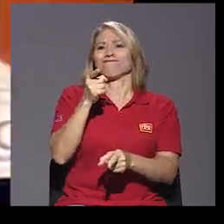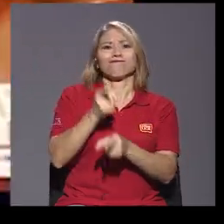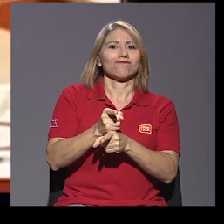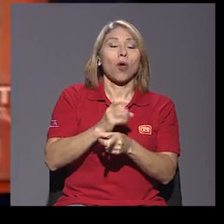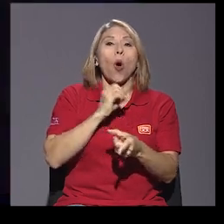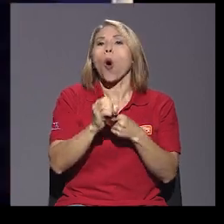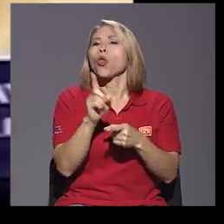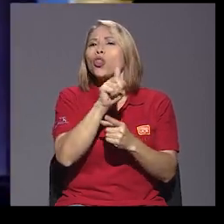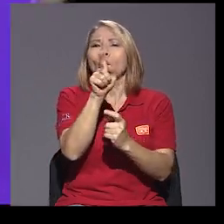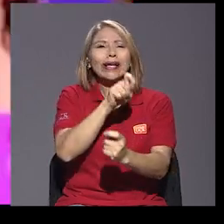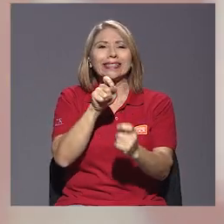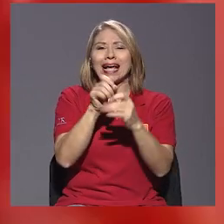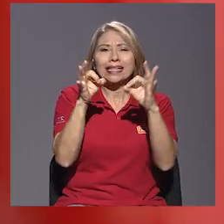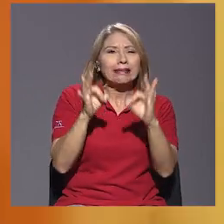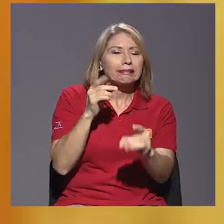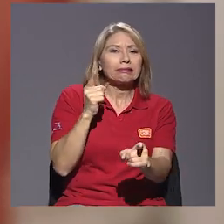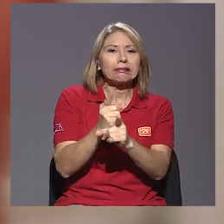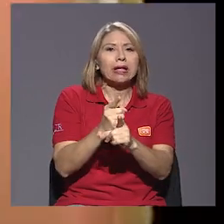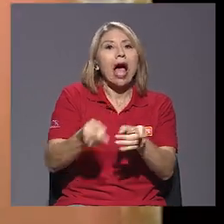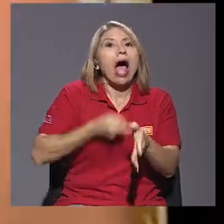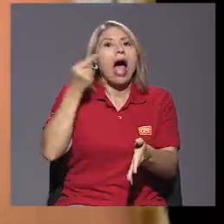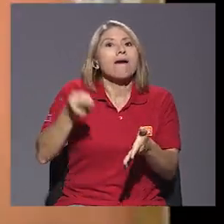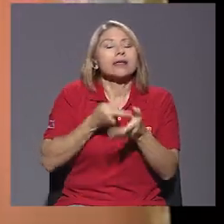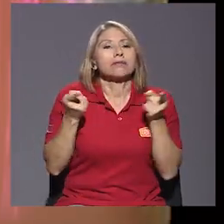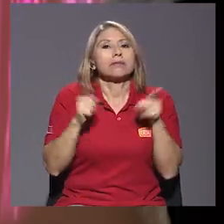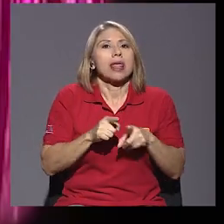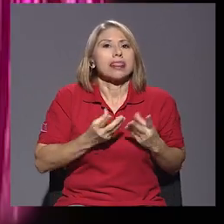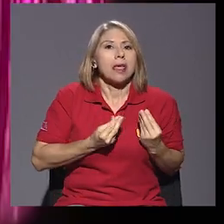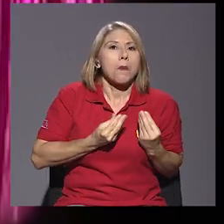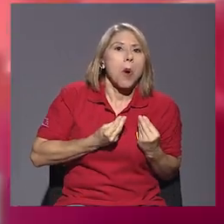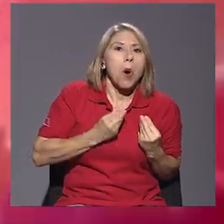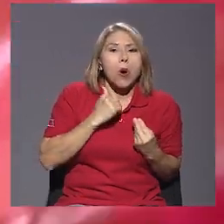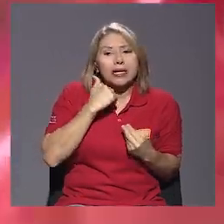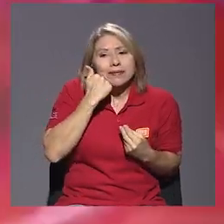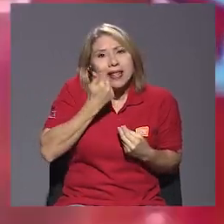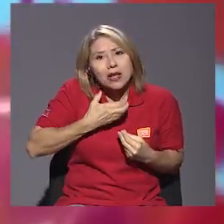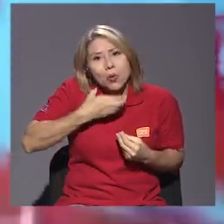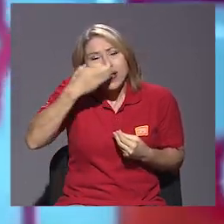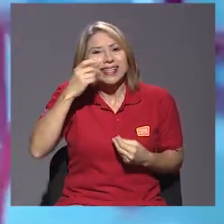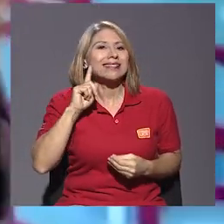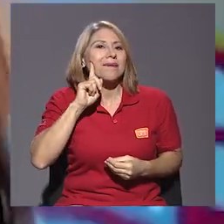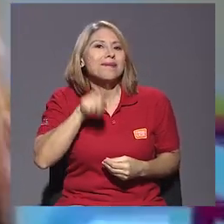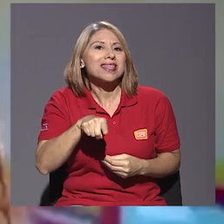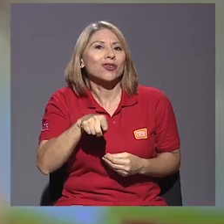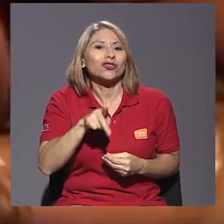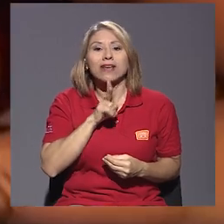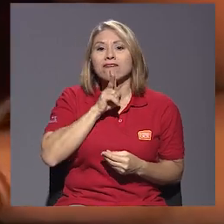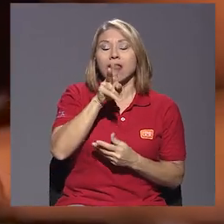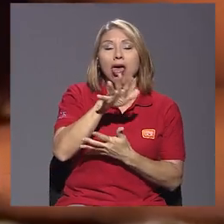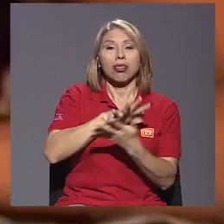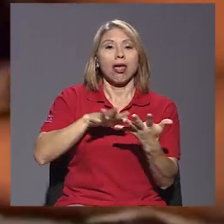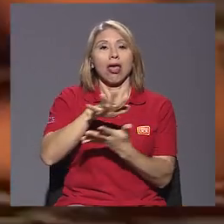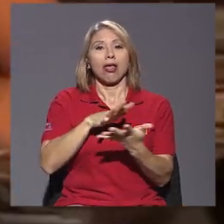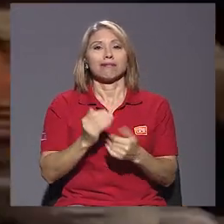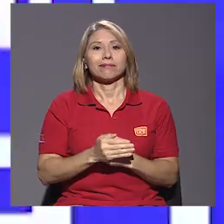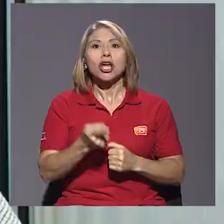incorrecta o imprecisa y, en ocasiones, genera temores, vergüenza, mitos y distorsión en la realidad.